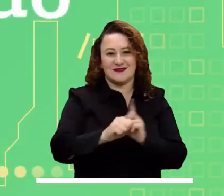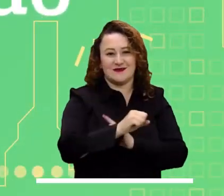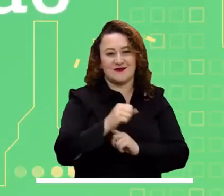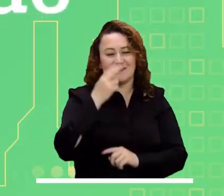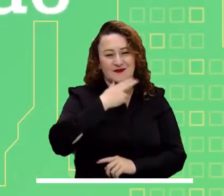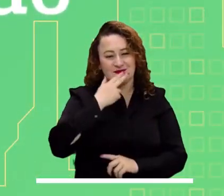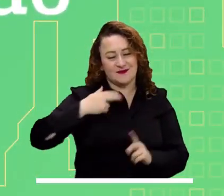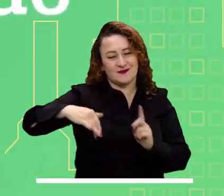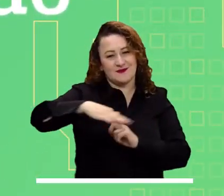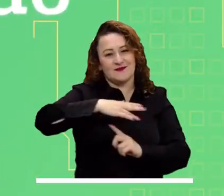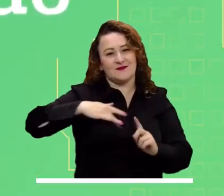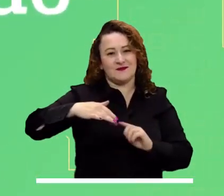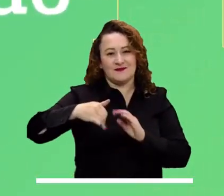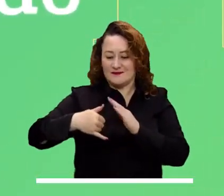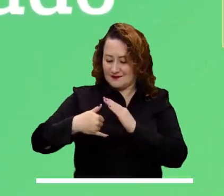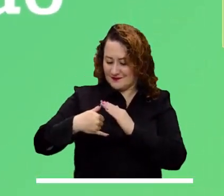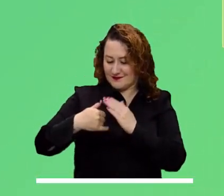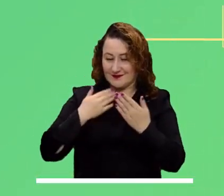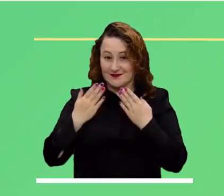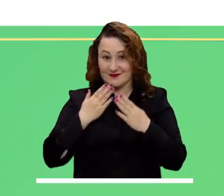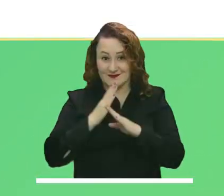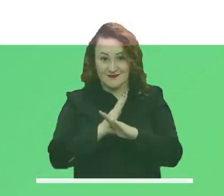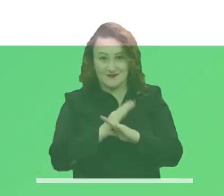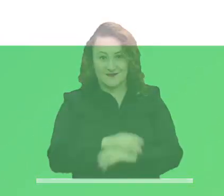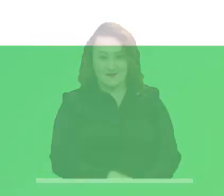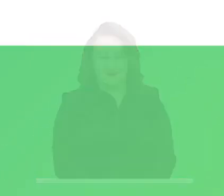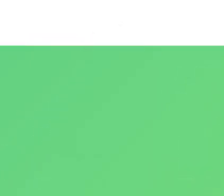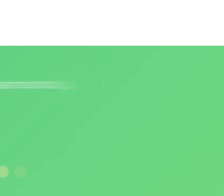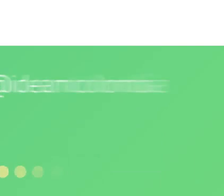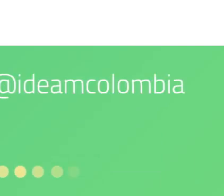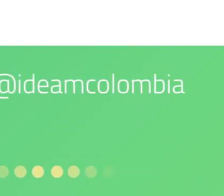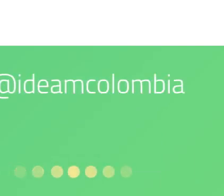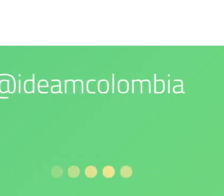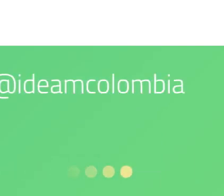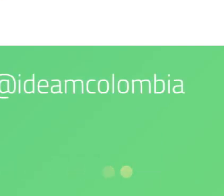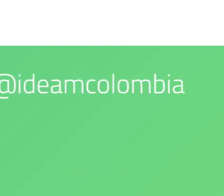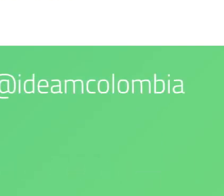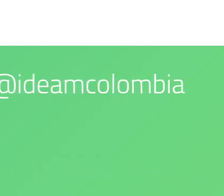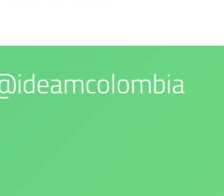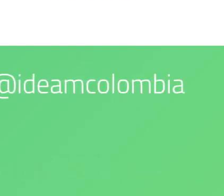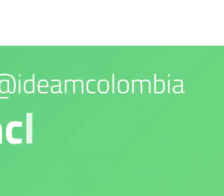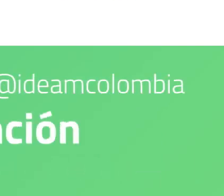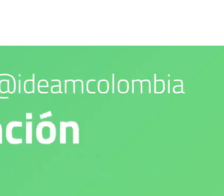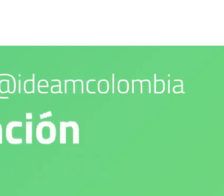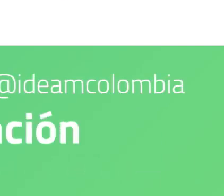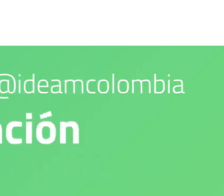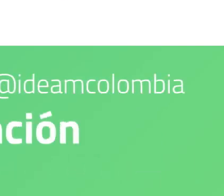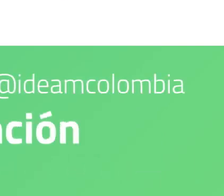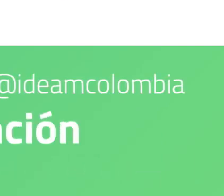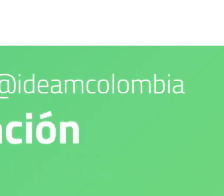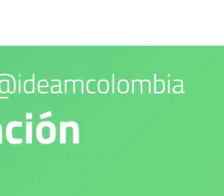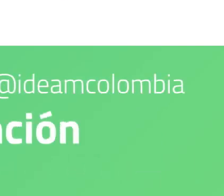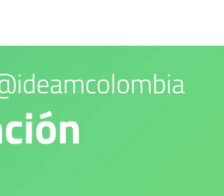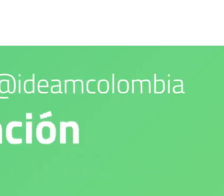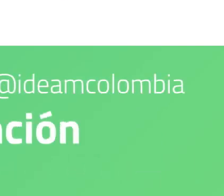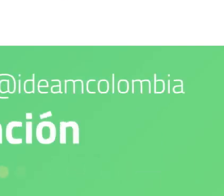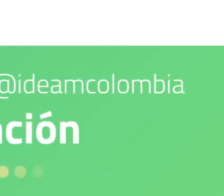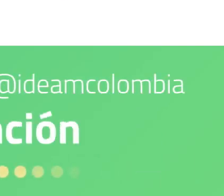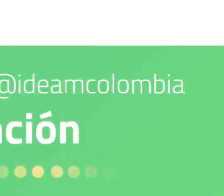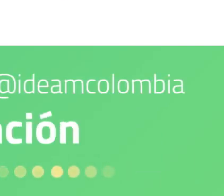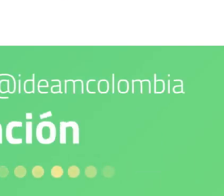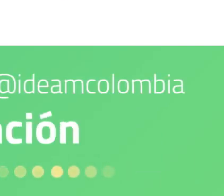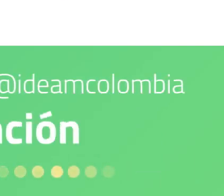nuestras redes sociales. Nuestro compromiso es con el medio ambiente. IDEAM es confianza y prevención.